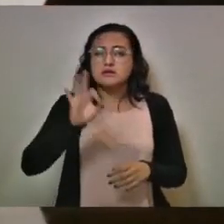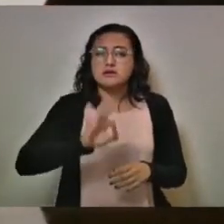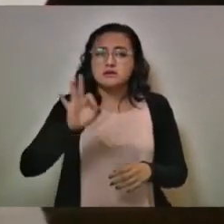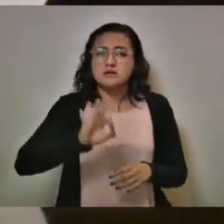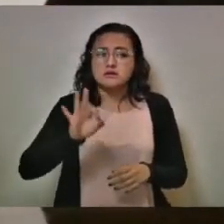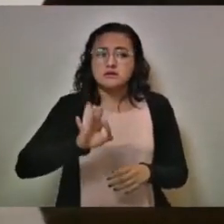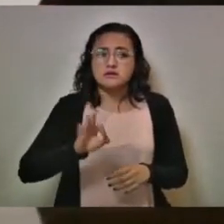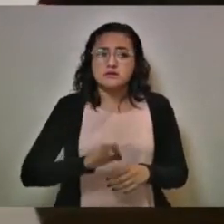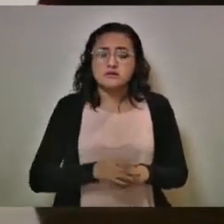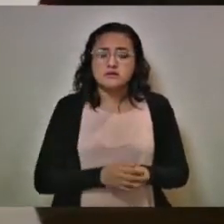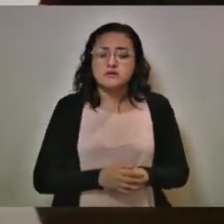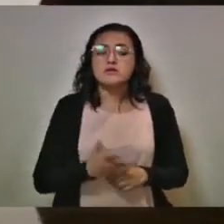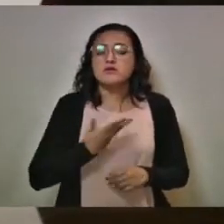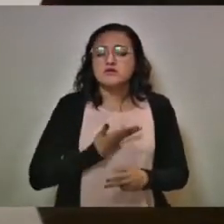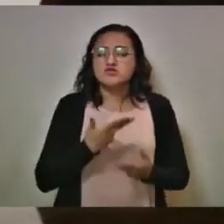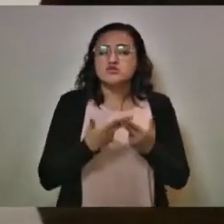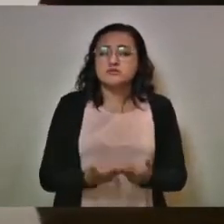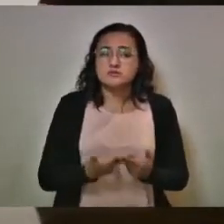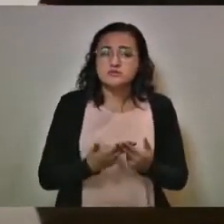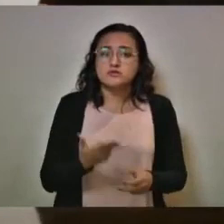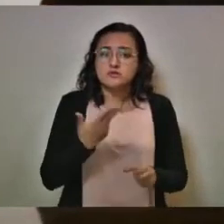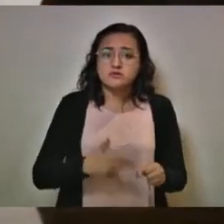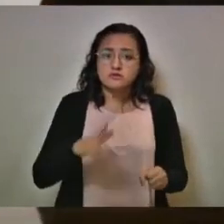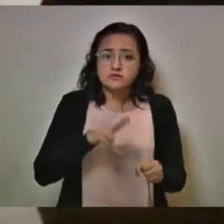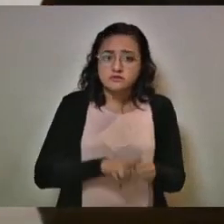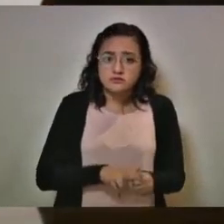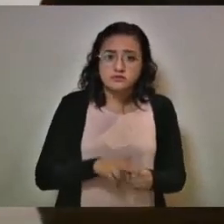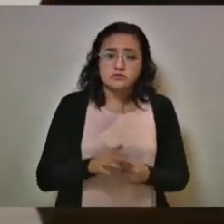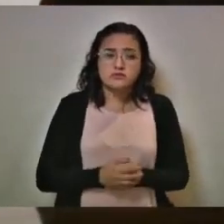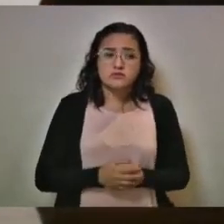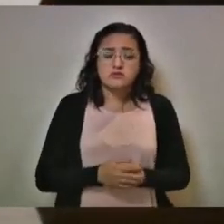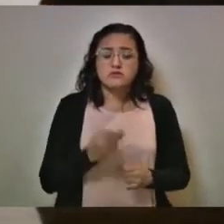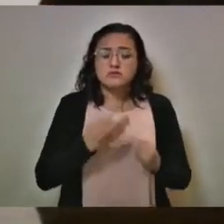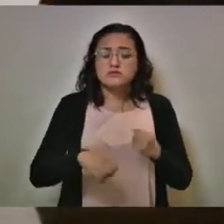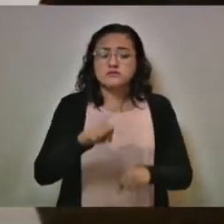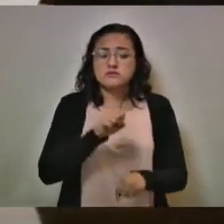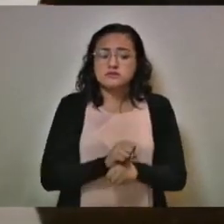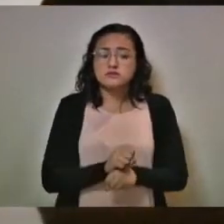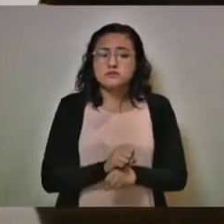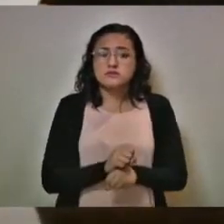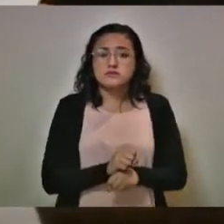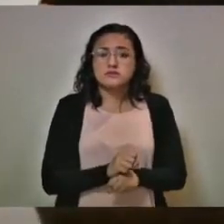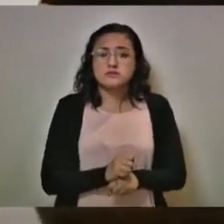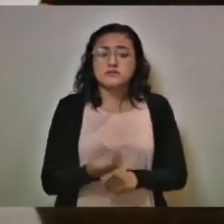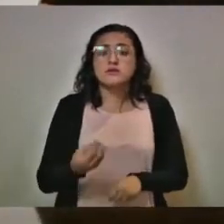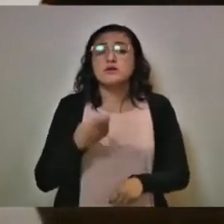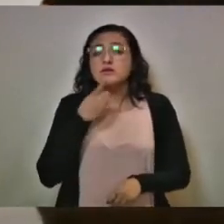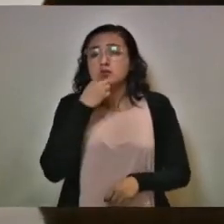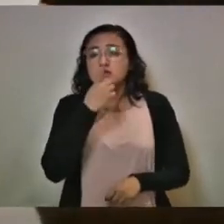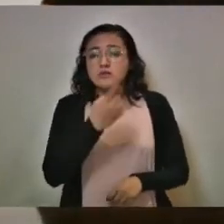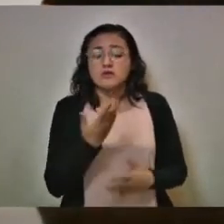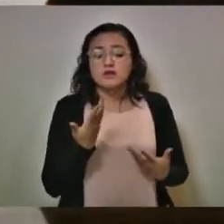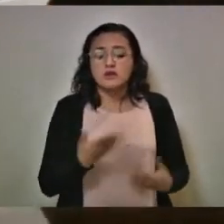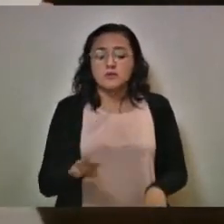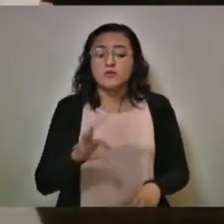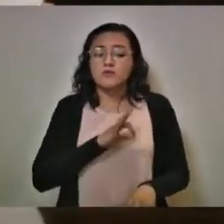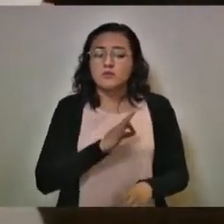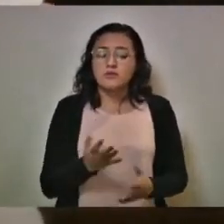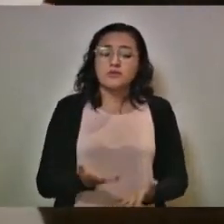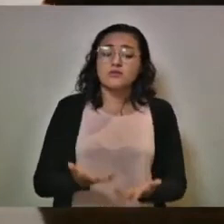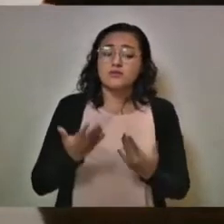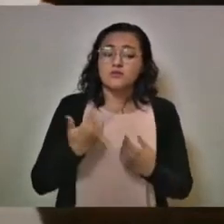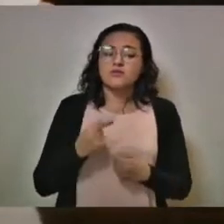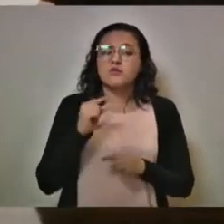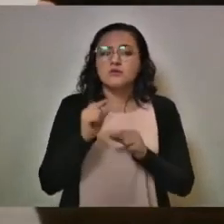de disponibilidad hospitalaria. Este fin de semana, señor, como se mencionó, se pudo contratar